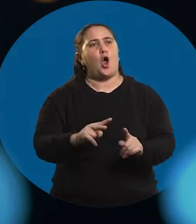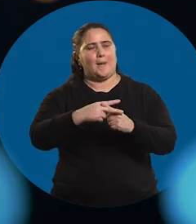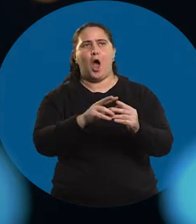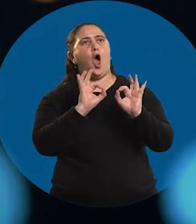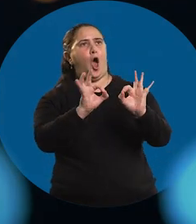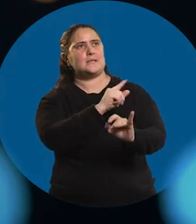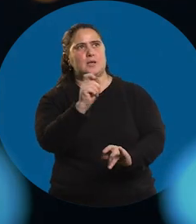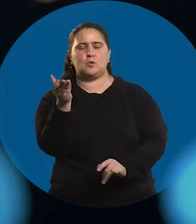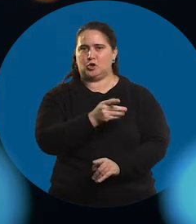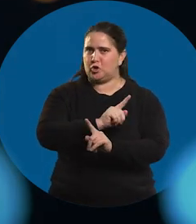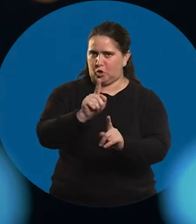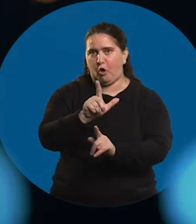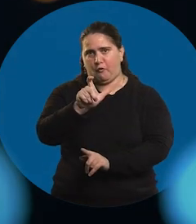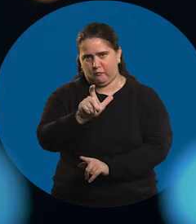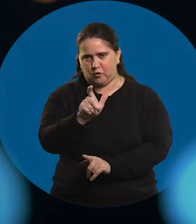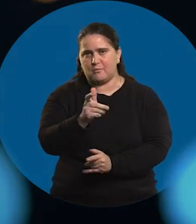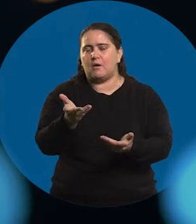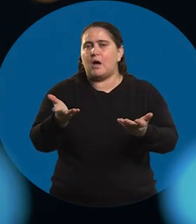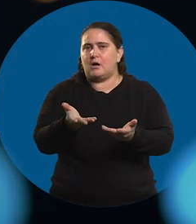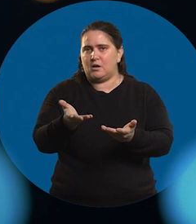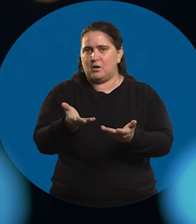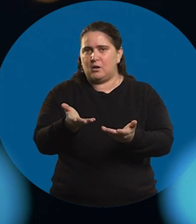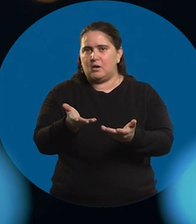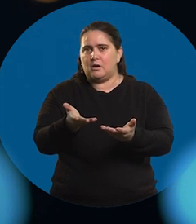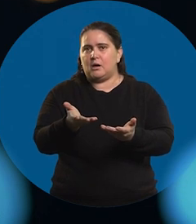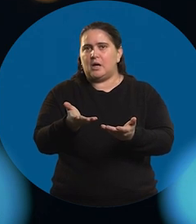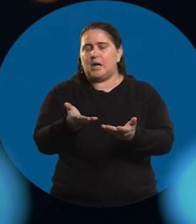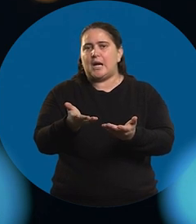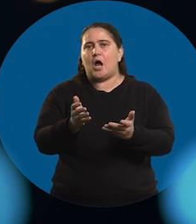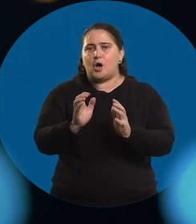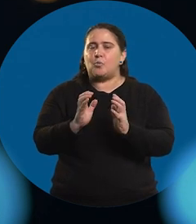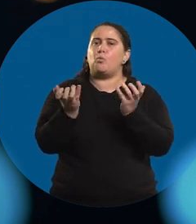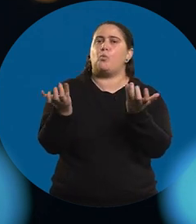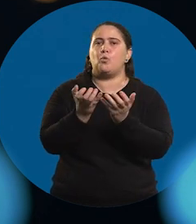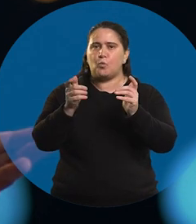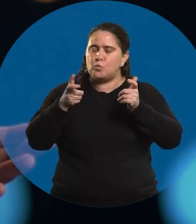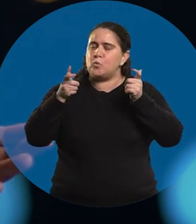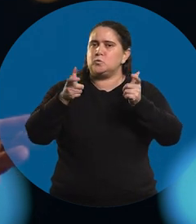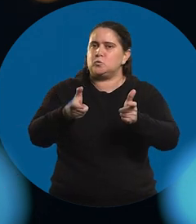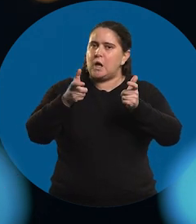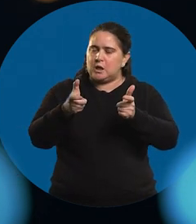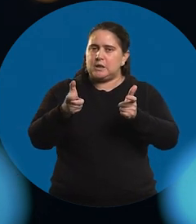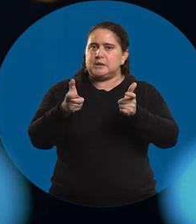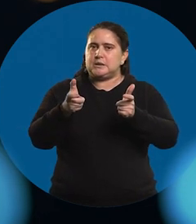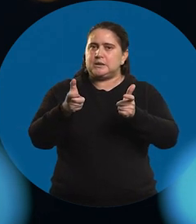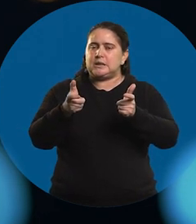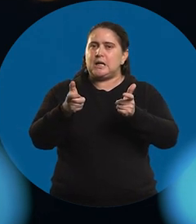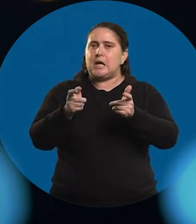No las tengo todas. Porque hoy en día, el mundo, por suerte,